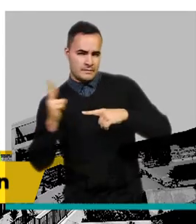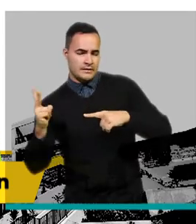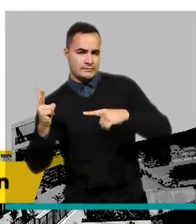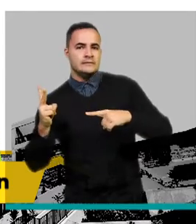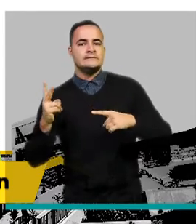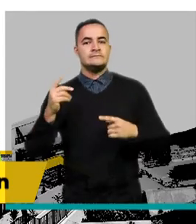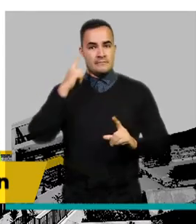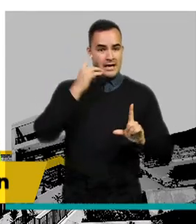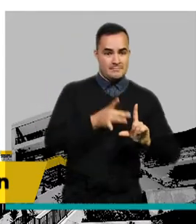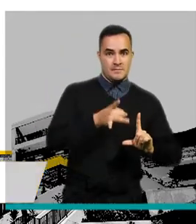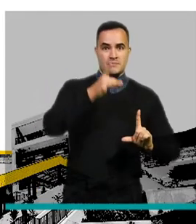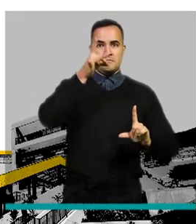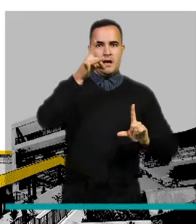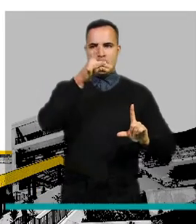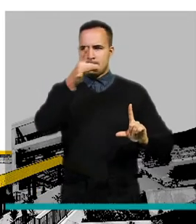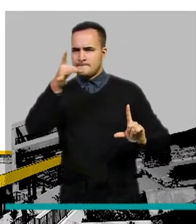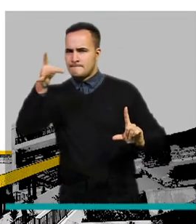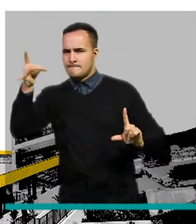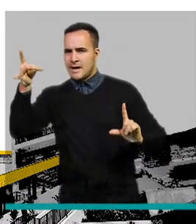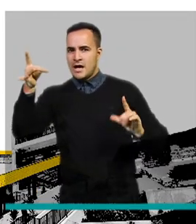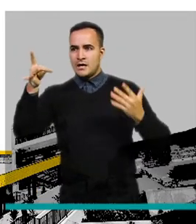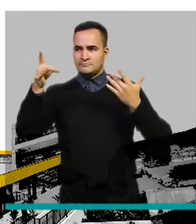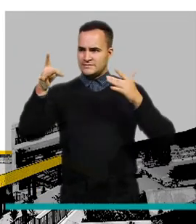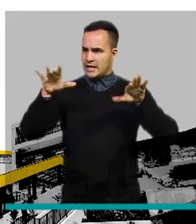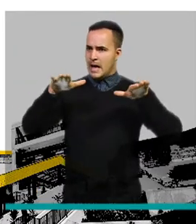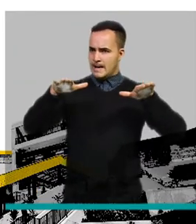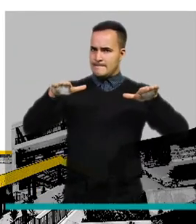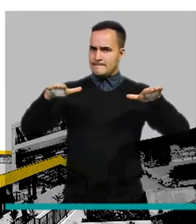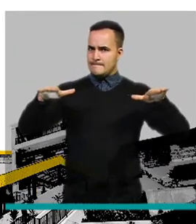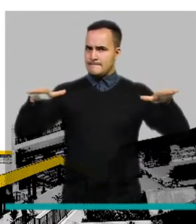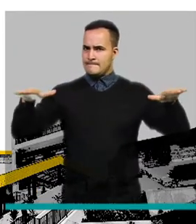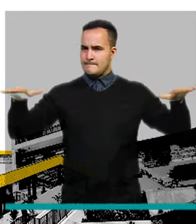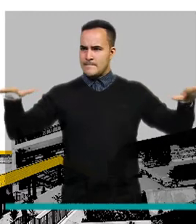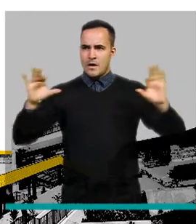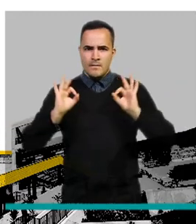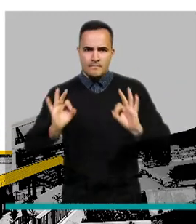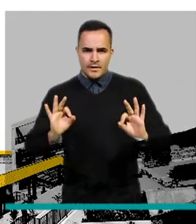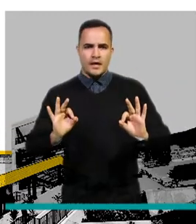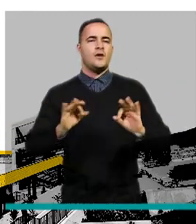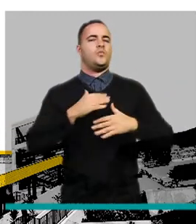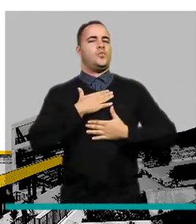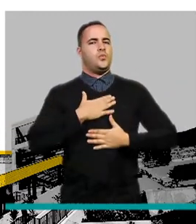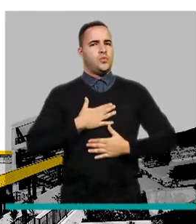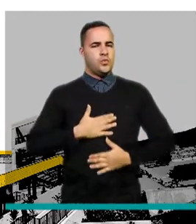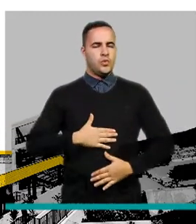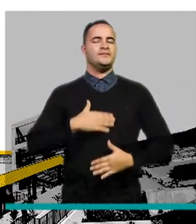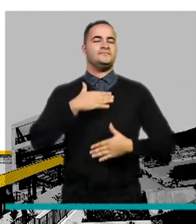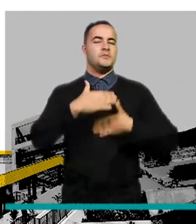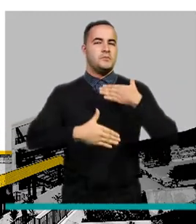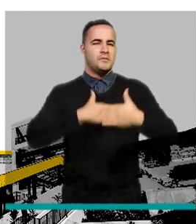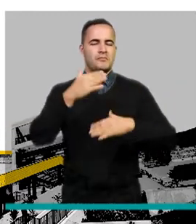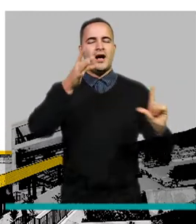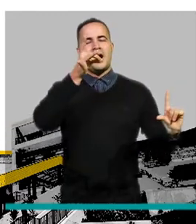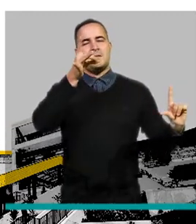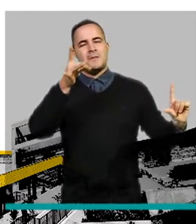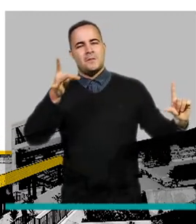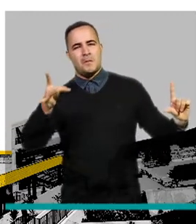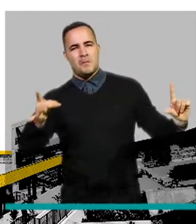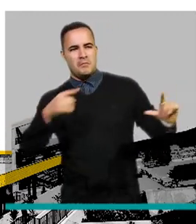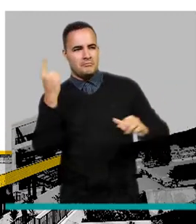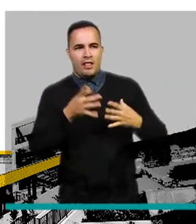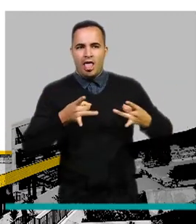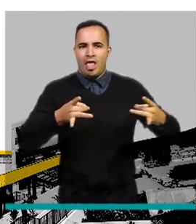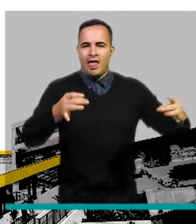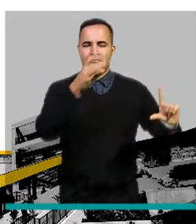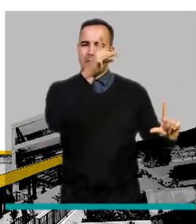esta meseta termine su estabilización y esperamos evidenciar un comienzo de descenso de la cantidad de